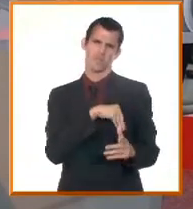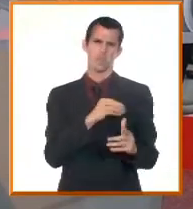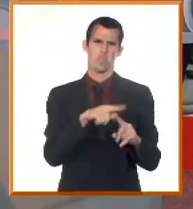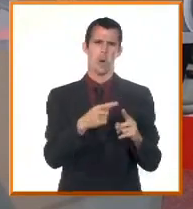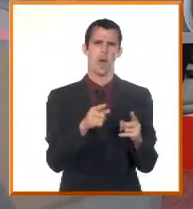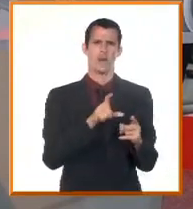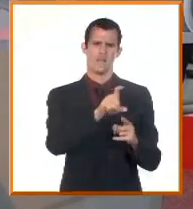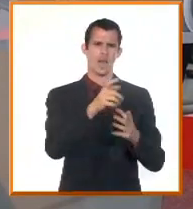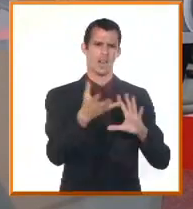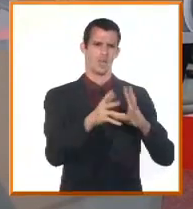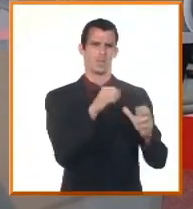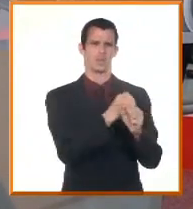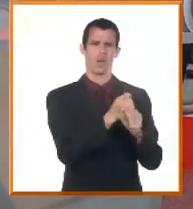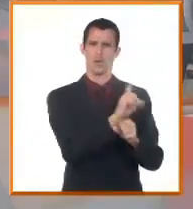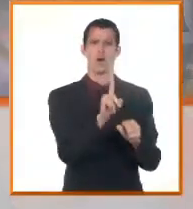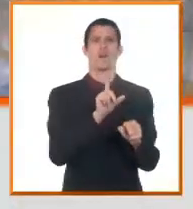filiales o incluso en pymes estatales.